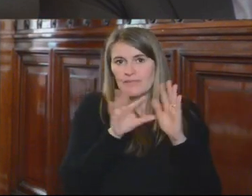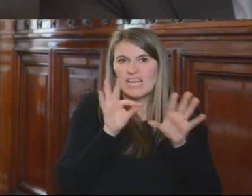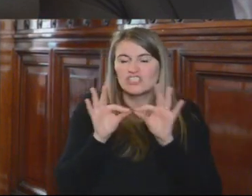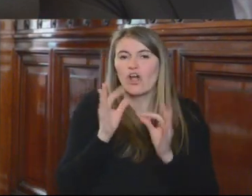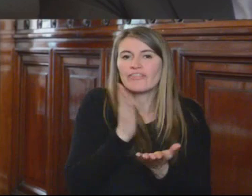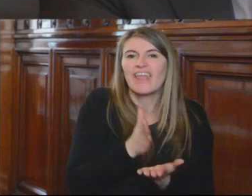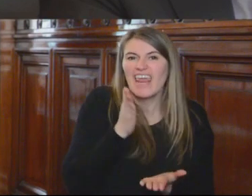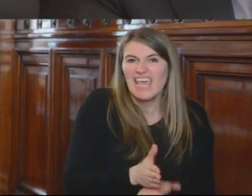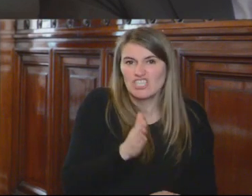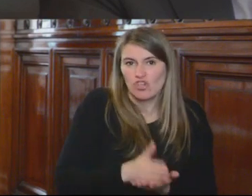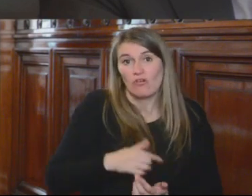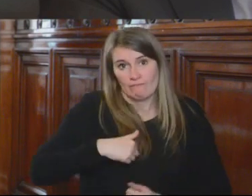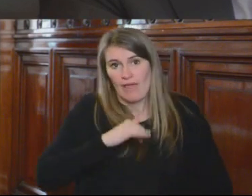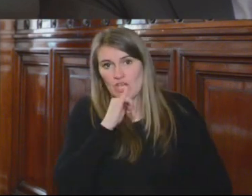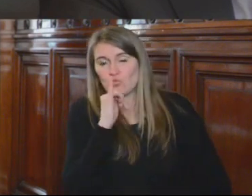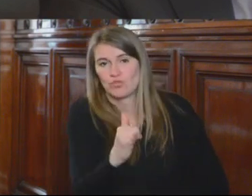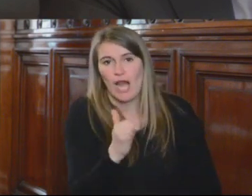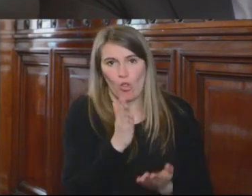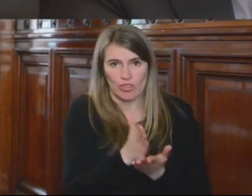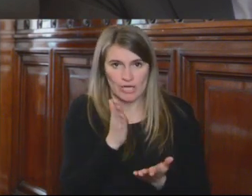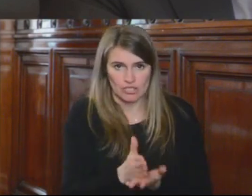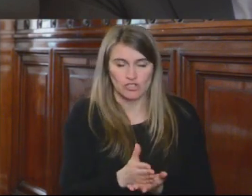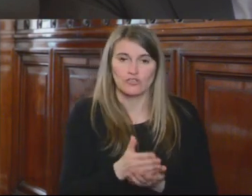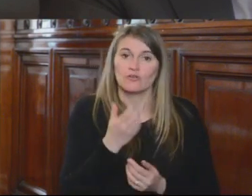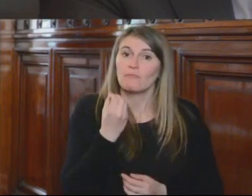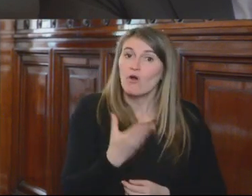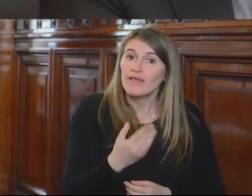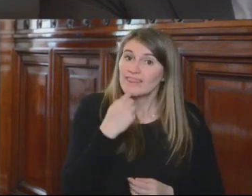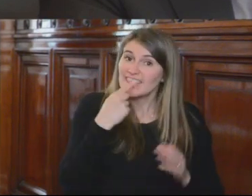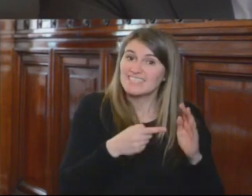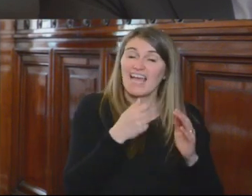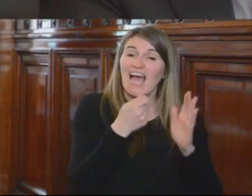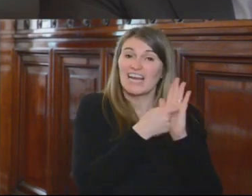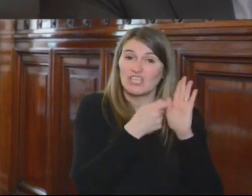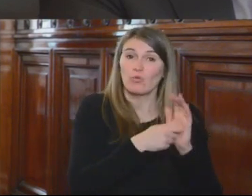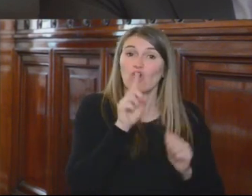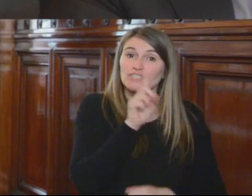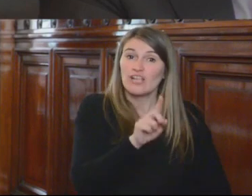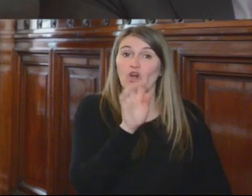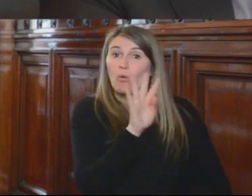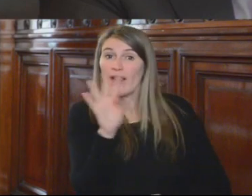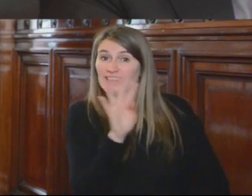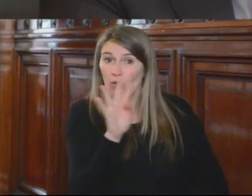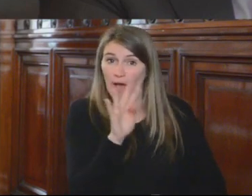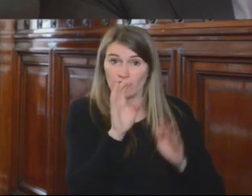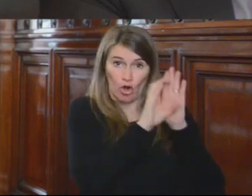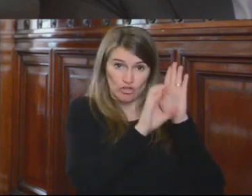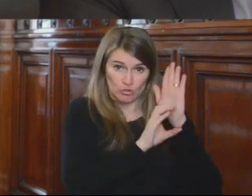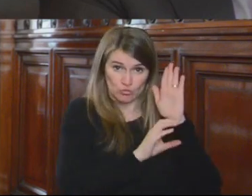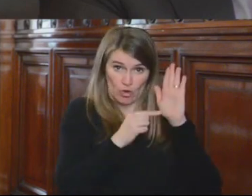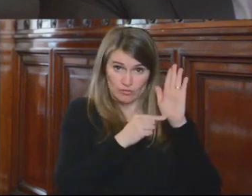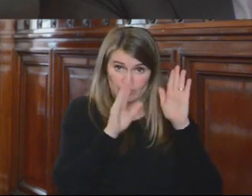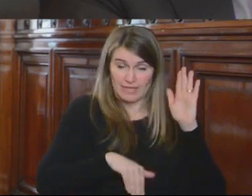que venimos a denunciar. En efecto, conforme lo refiere el artículo 144 de nuestra Constitución Política del Estado,